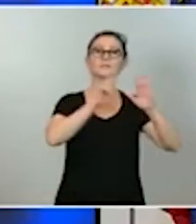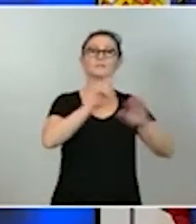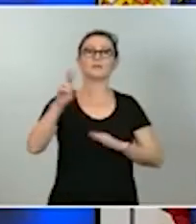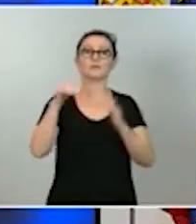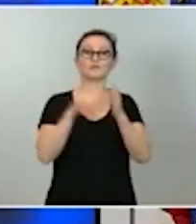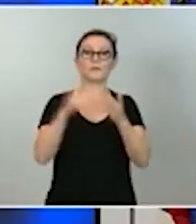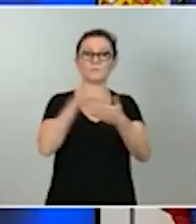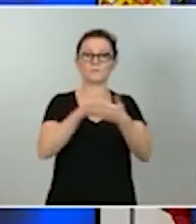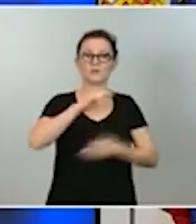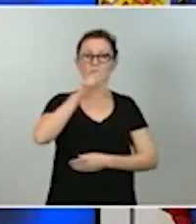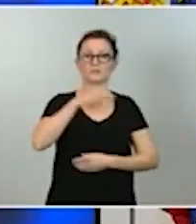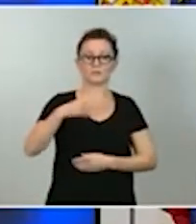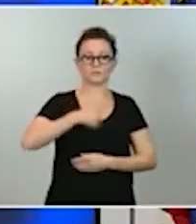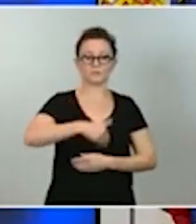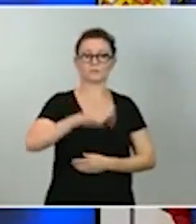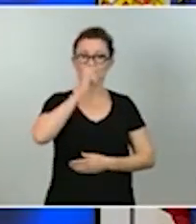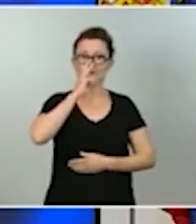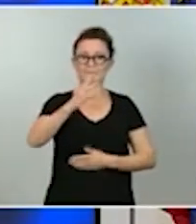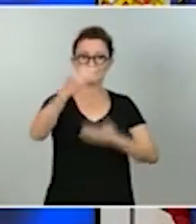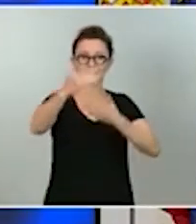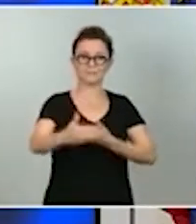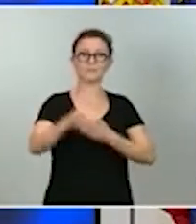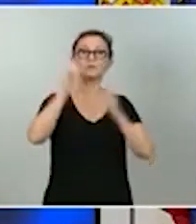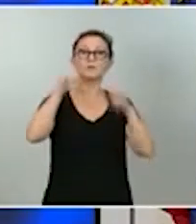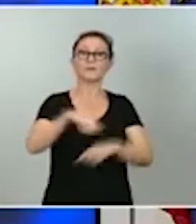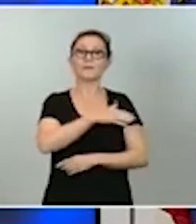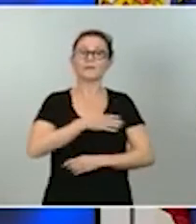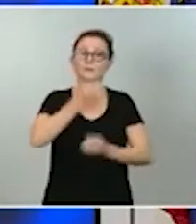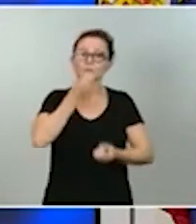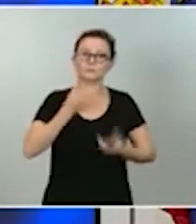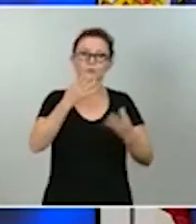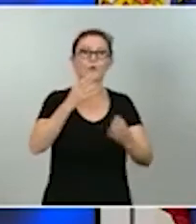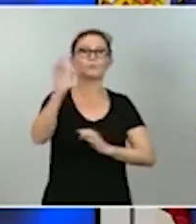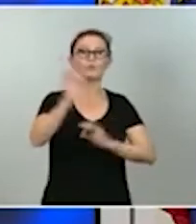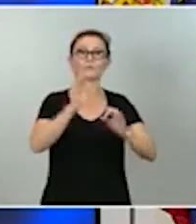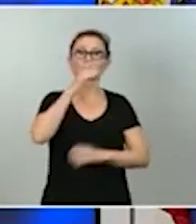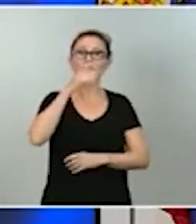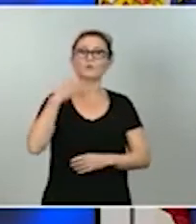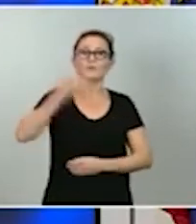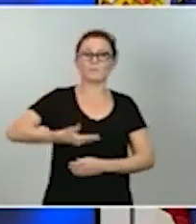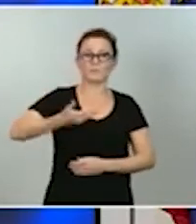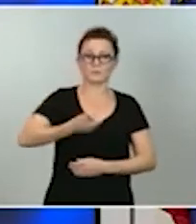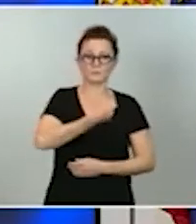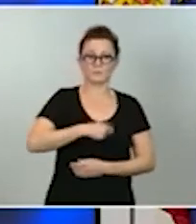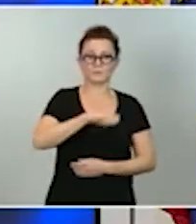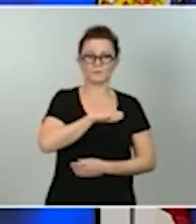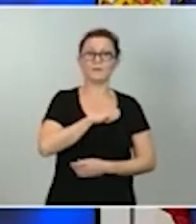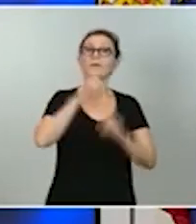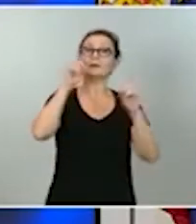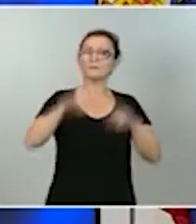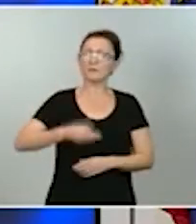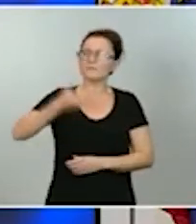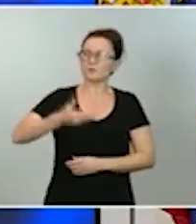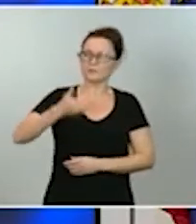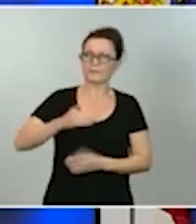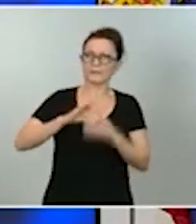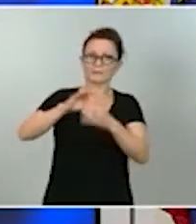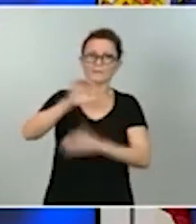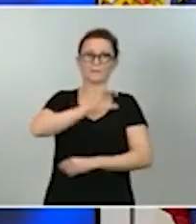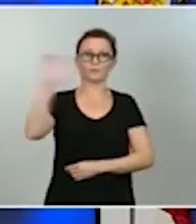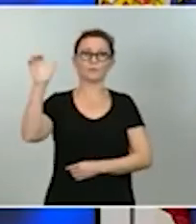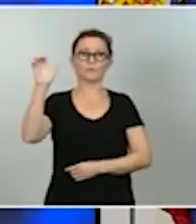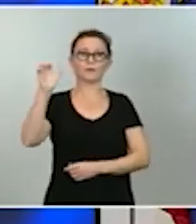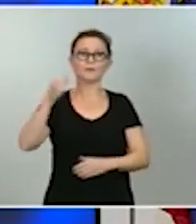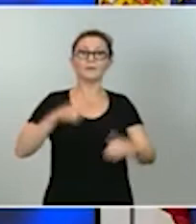y me gustaría también trasladar los siguientes porcentajes, porque son importantes para España, son también determinantes para Europa, y es que la inversión verde,